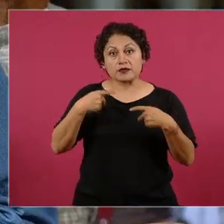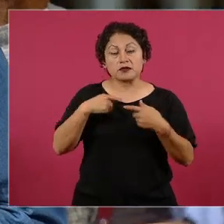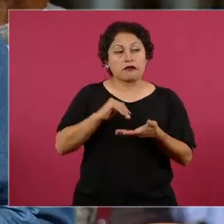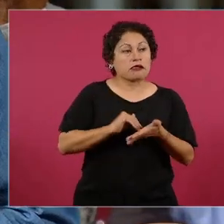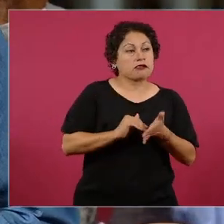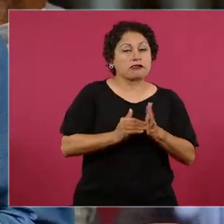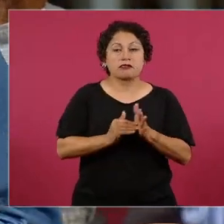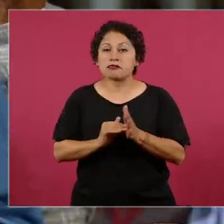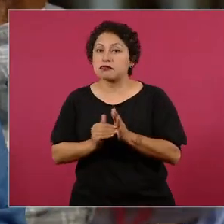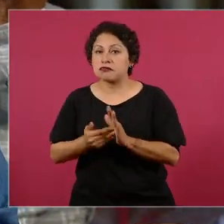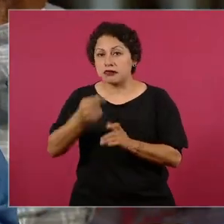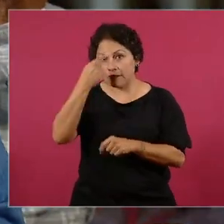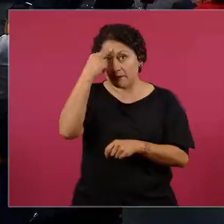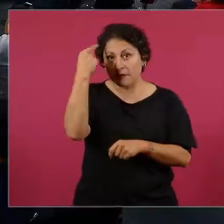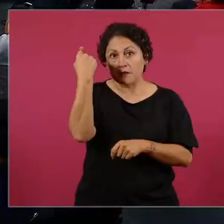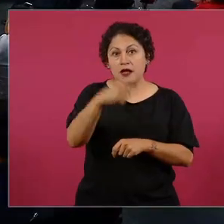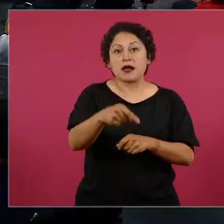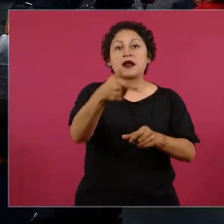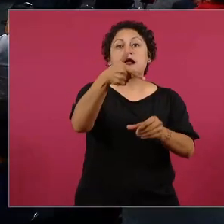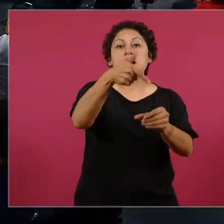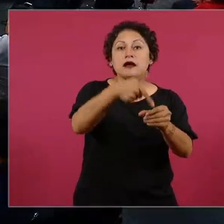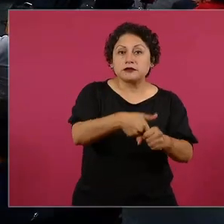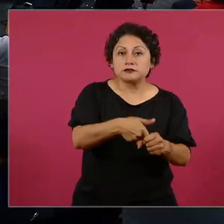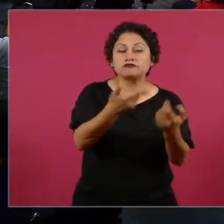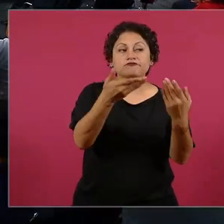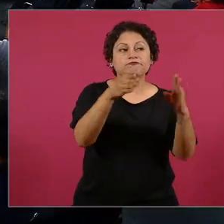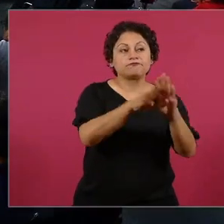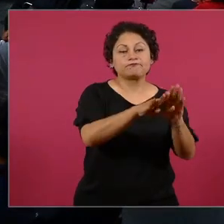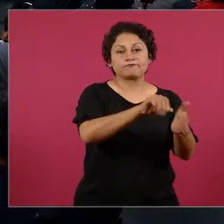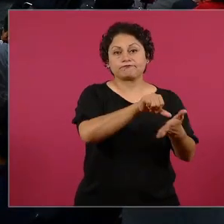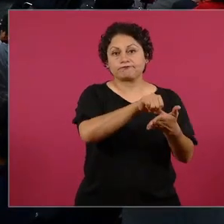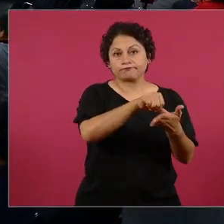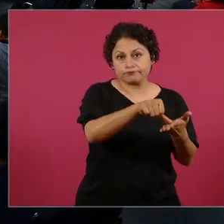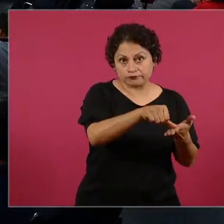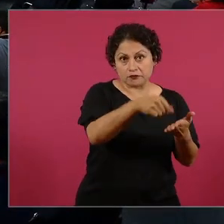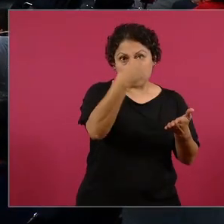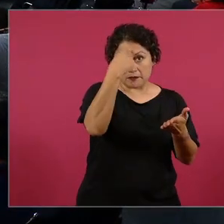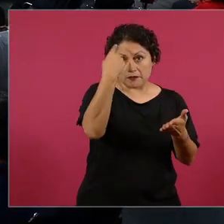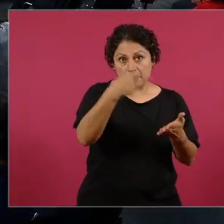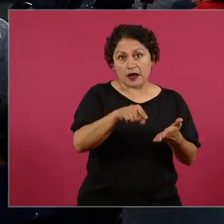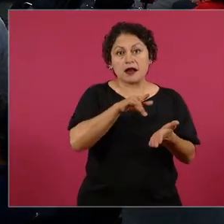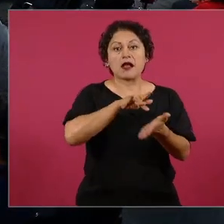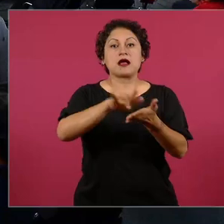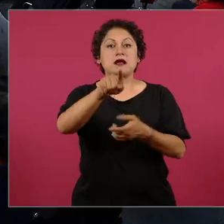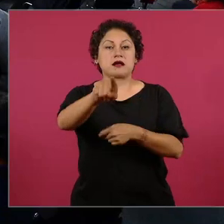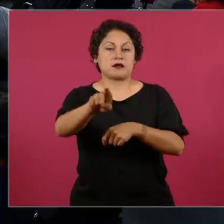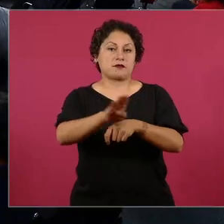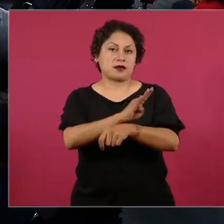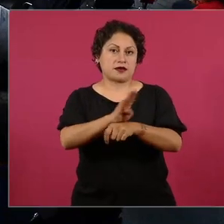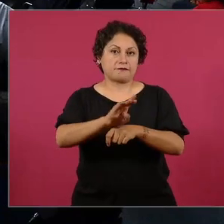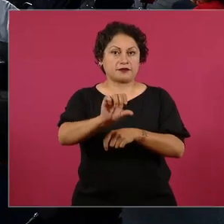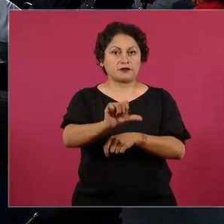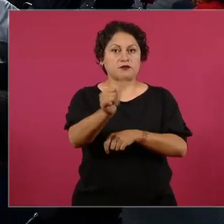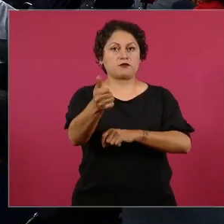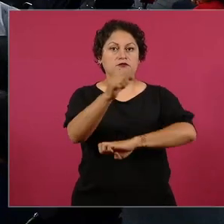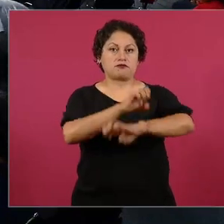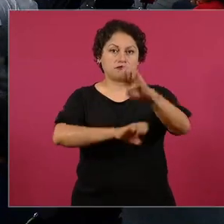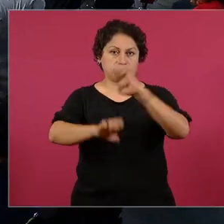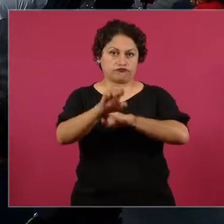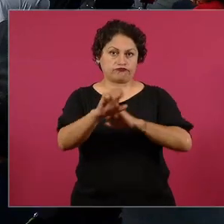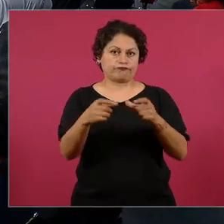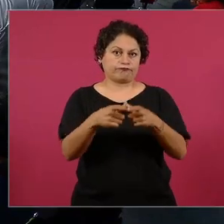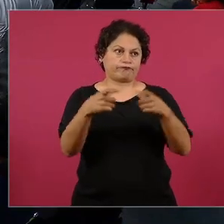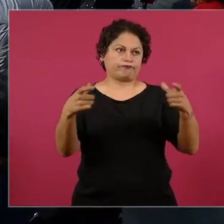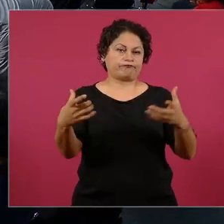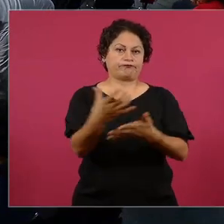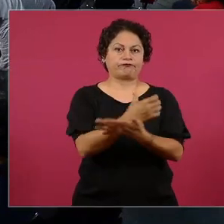que se encuentran ya operando con el objetivo de beneficiar a Vega Cerrador. Se menciona que estas denuncias, que incluso se les otorgan permisos